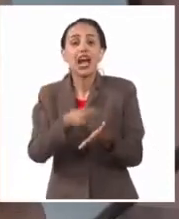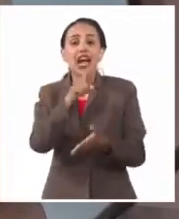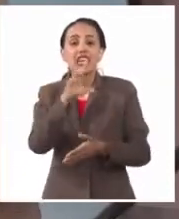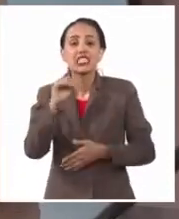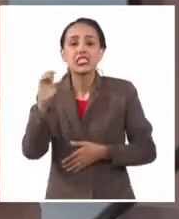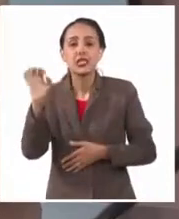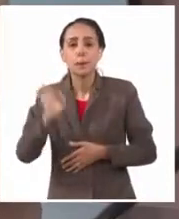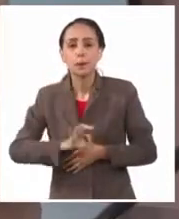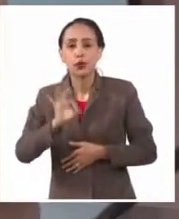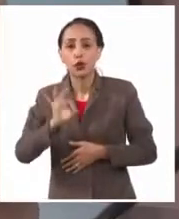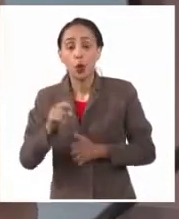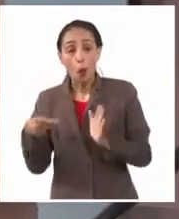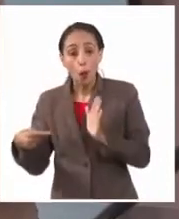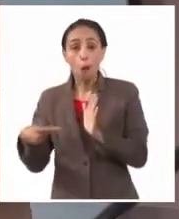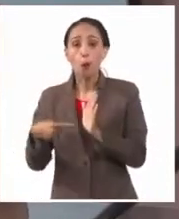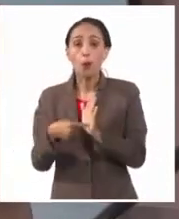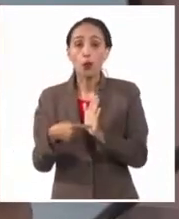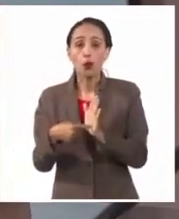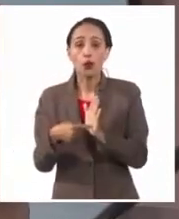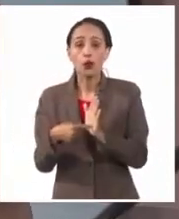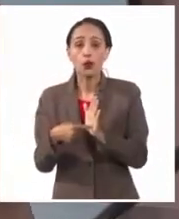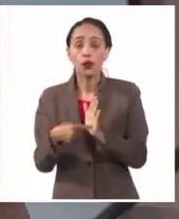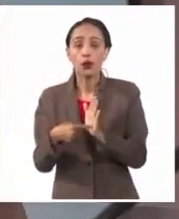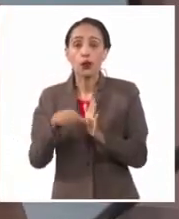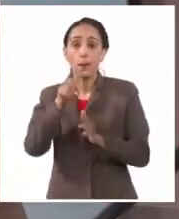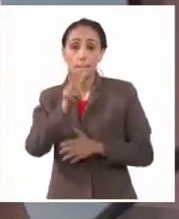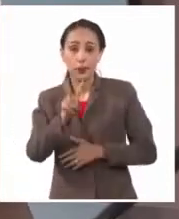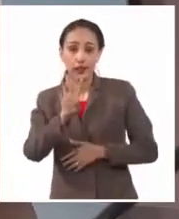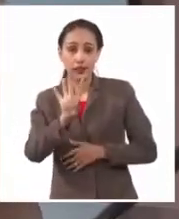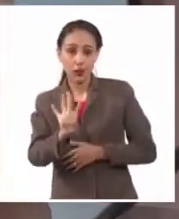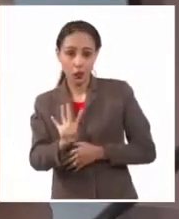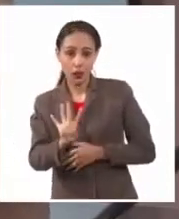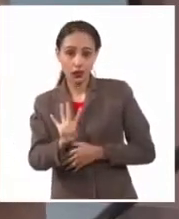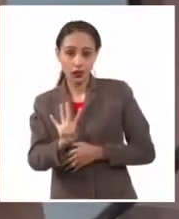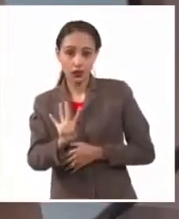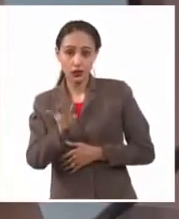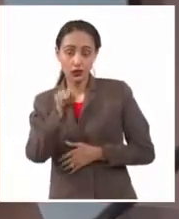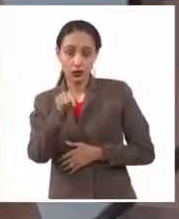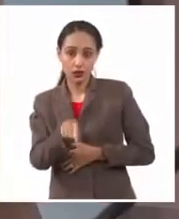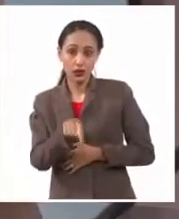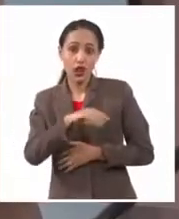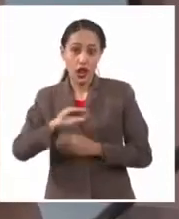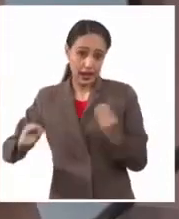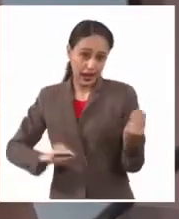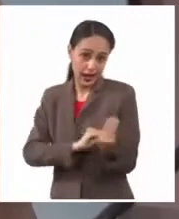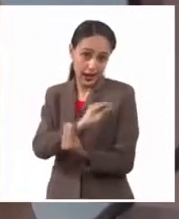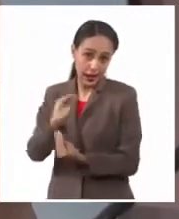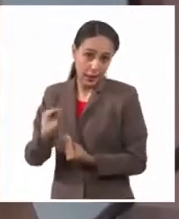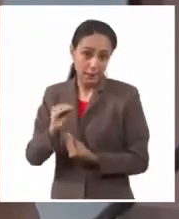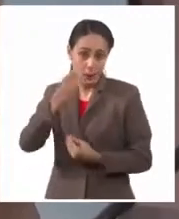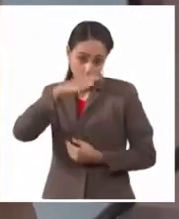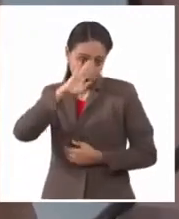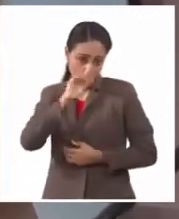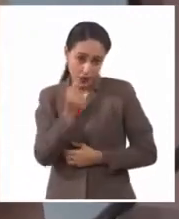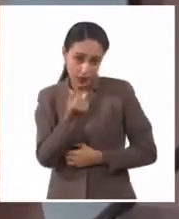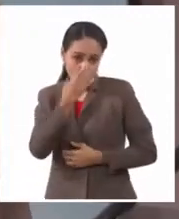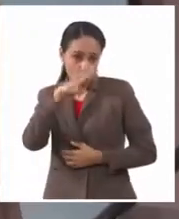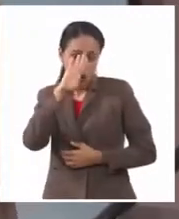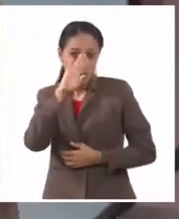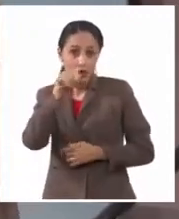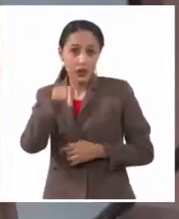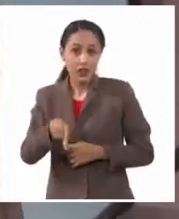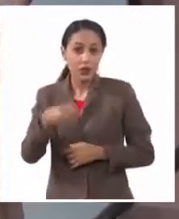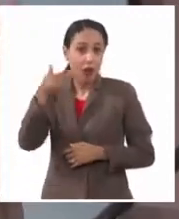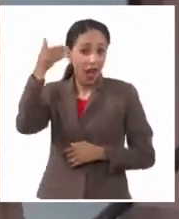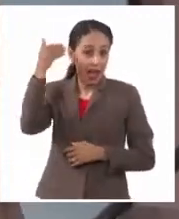% multiplicado, en este caso por 24, que es la tasa de cambio vigente. Eso se montaba en aquellos que